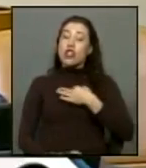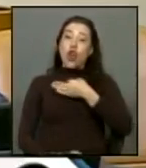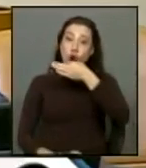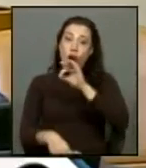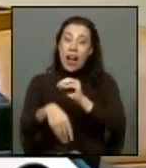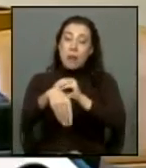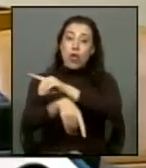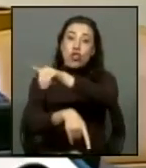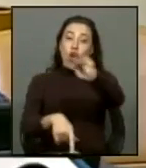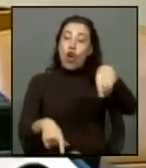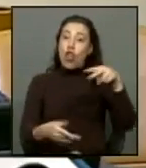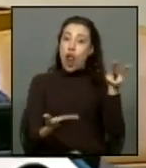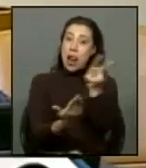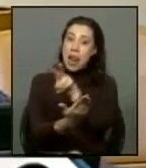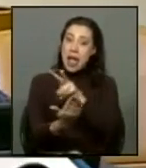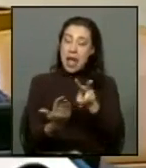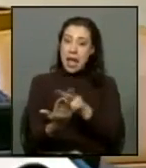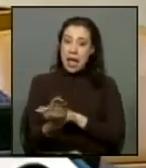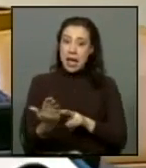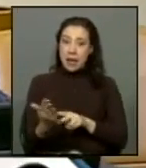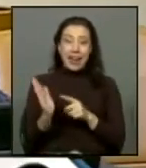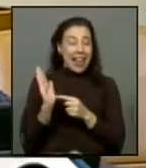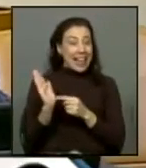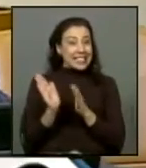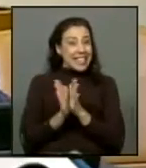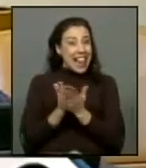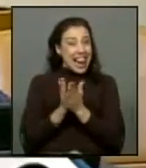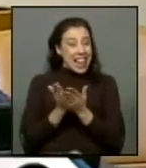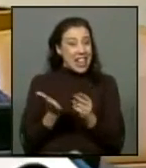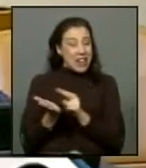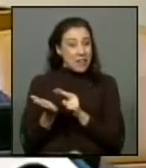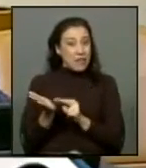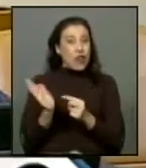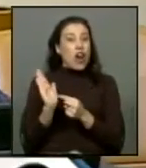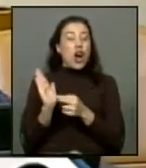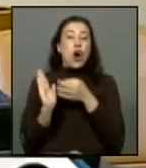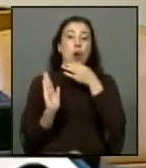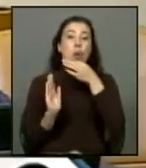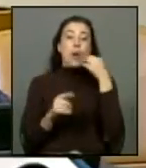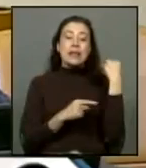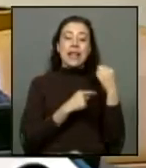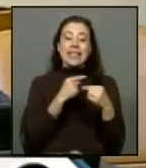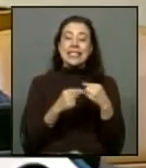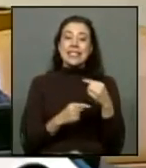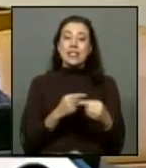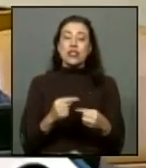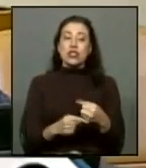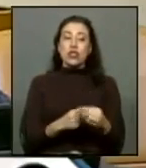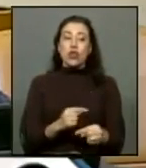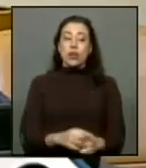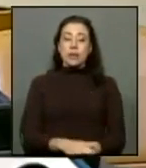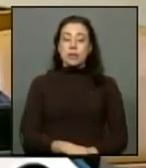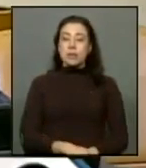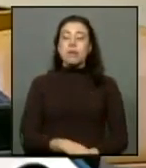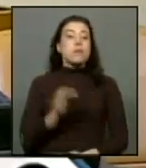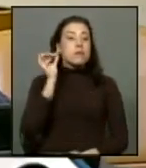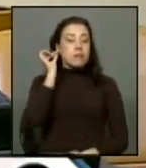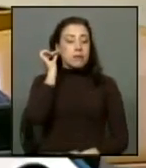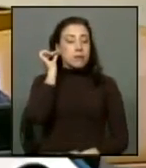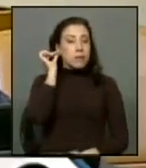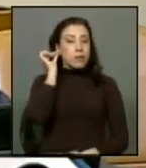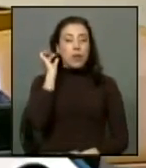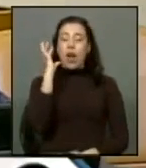lectura y en esa novela cuenta la historia de una mujer